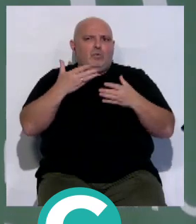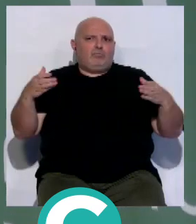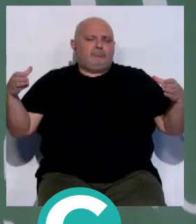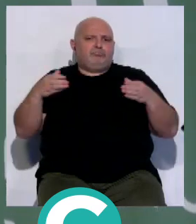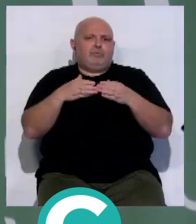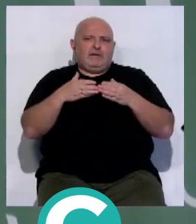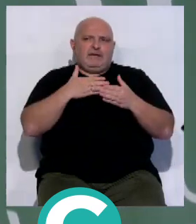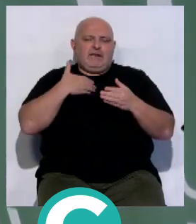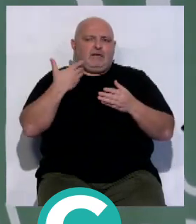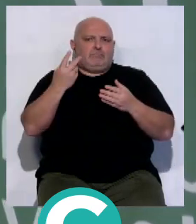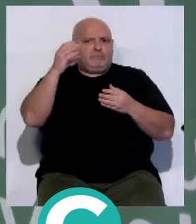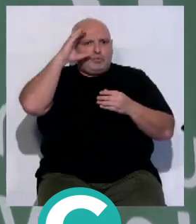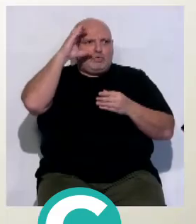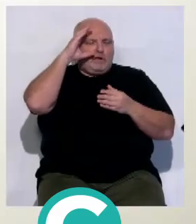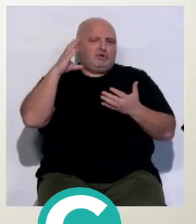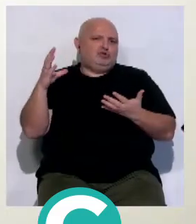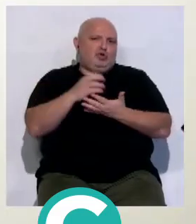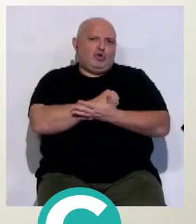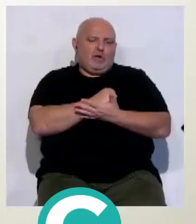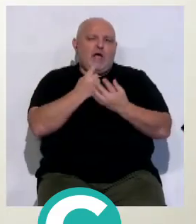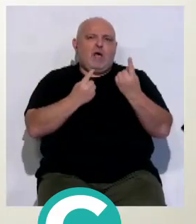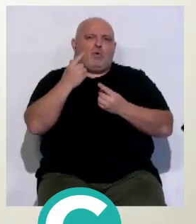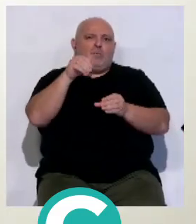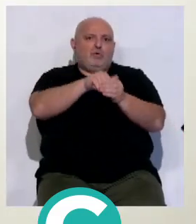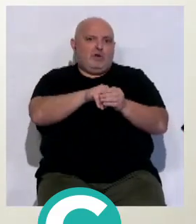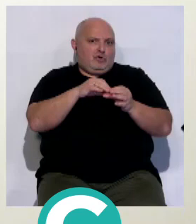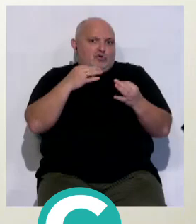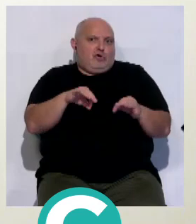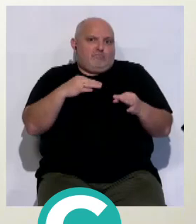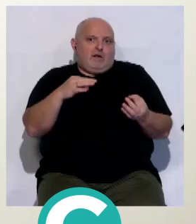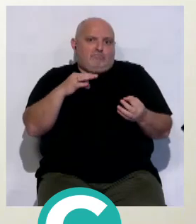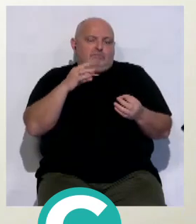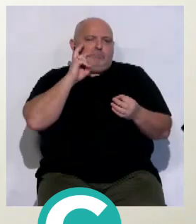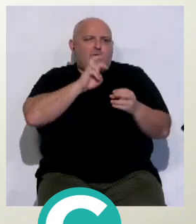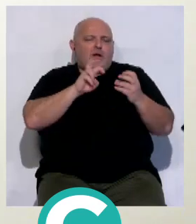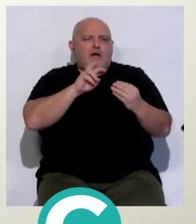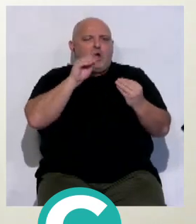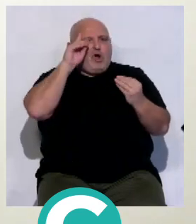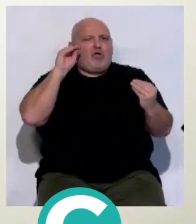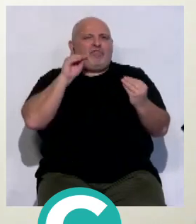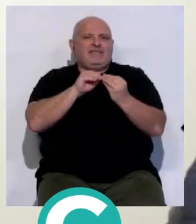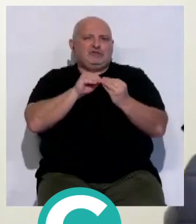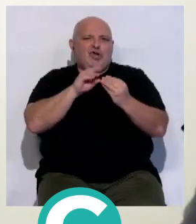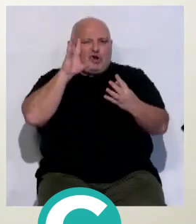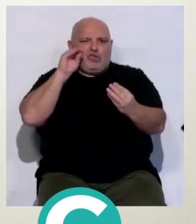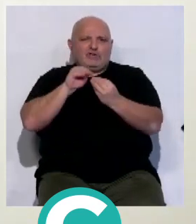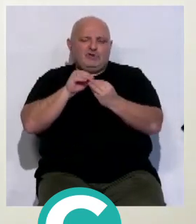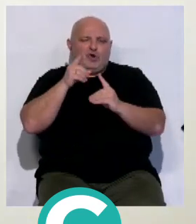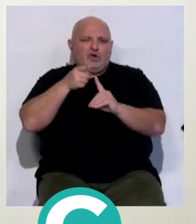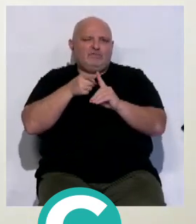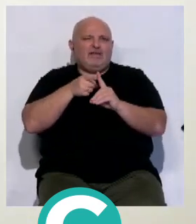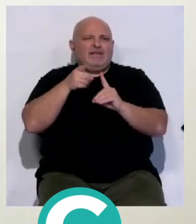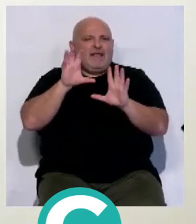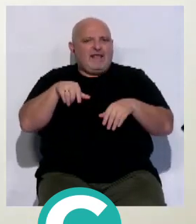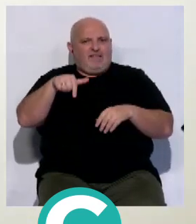crítica que hay tener en cuenta porque hay un número de gaditanos que lo han votado y que piensan como ellos, pues vamos a buscar un conceso entre ambas partes para llegar a nuestro objetivo, que vuelvo a